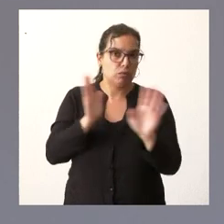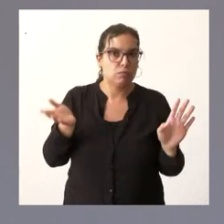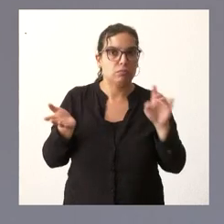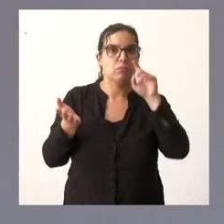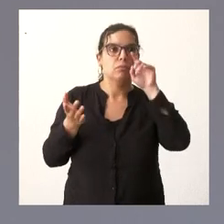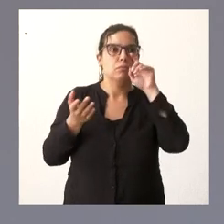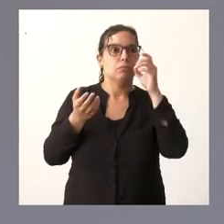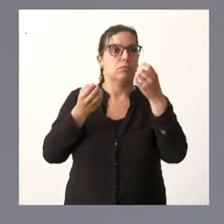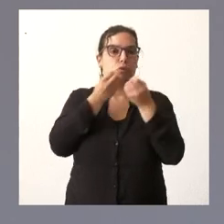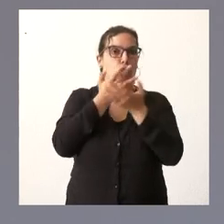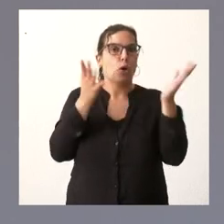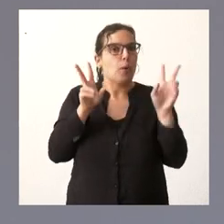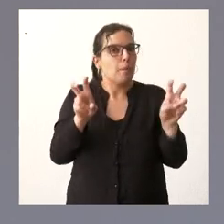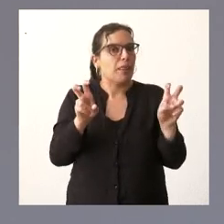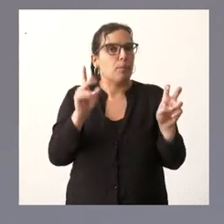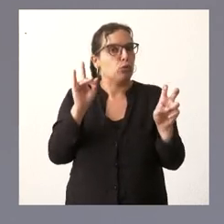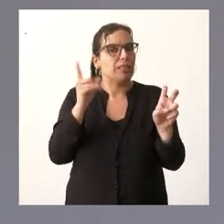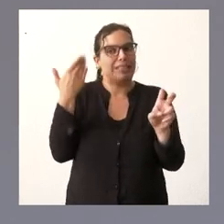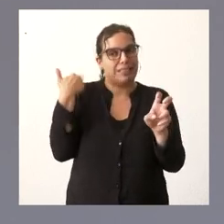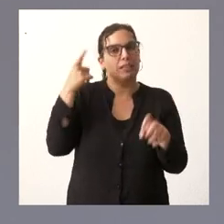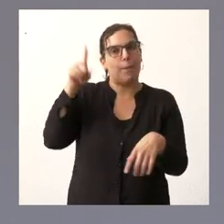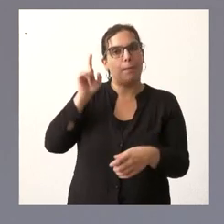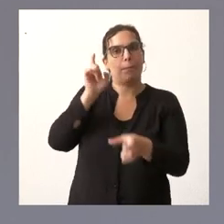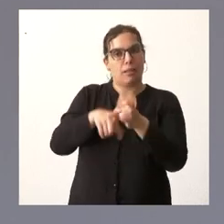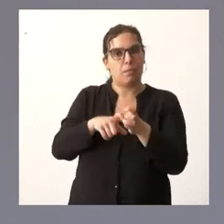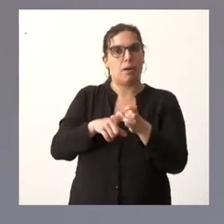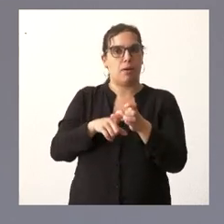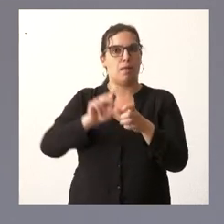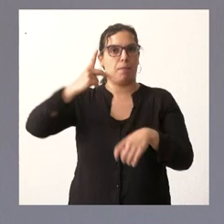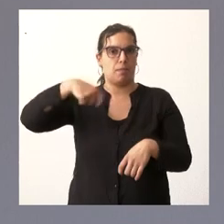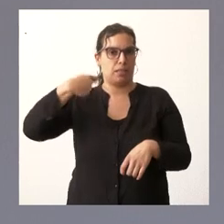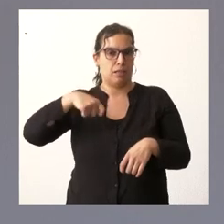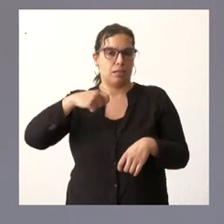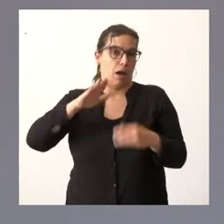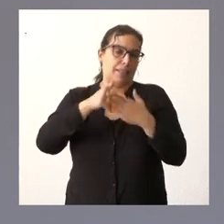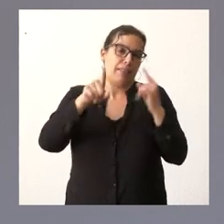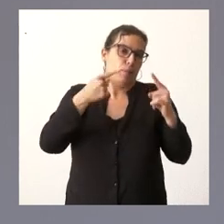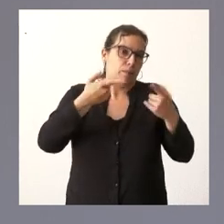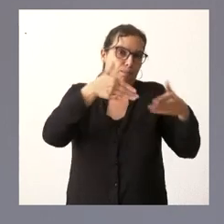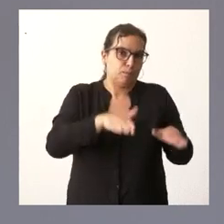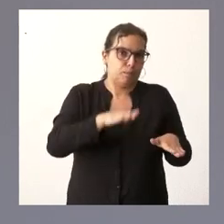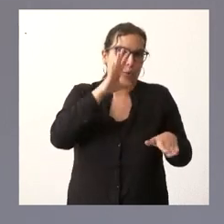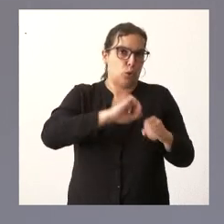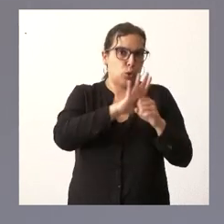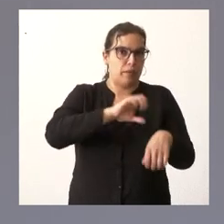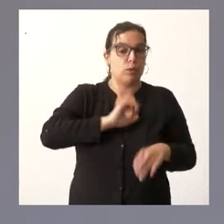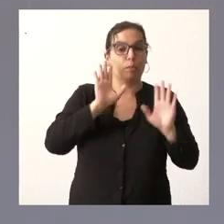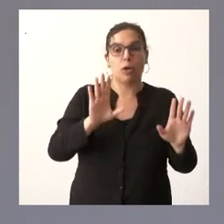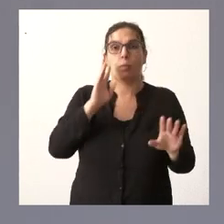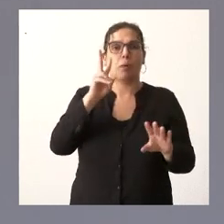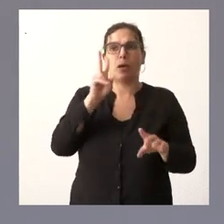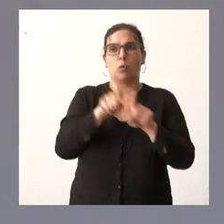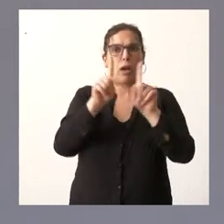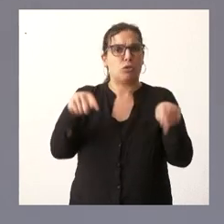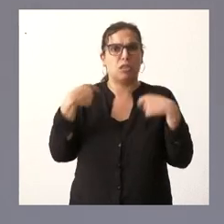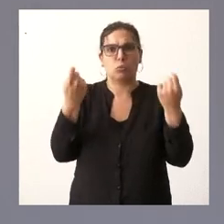hizo pública con carácter previo los días anteriores quienes eran los asistentes pero hay que verlo dentro de la normalidad de la naturalidad